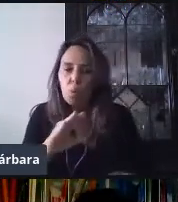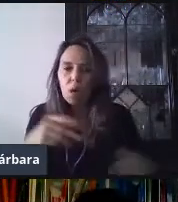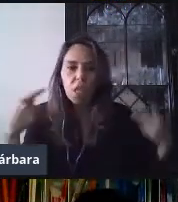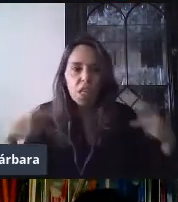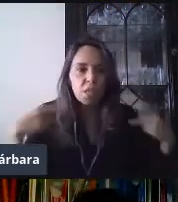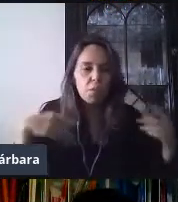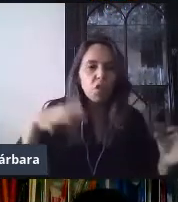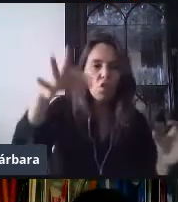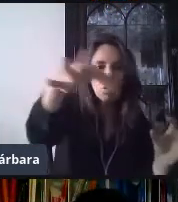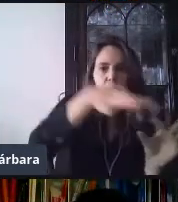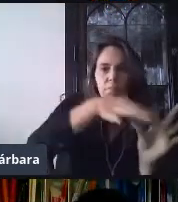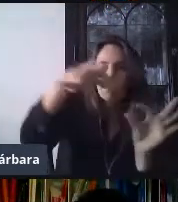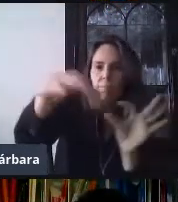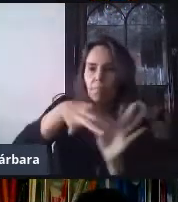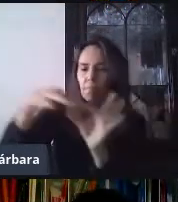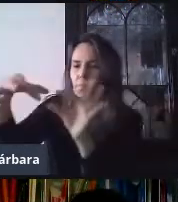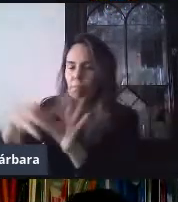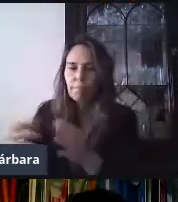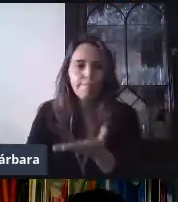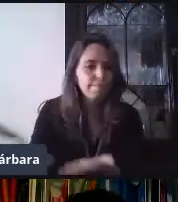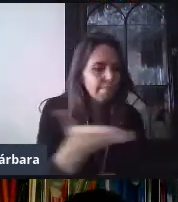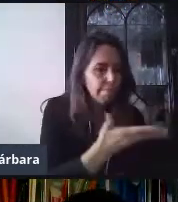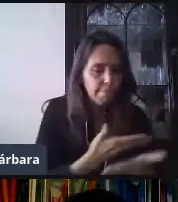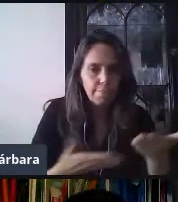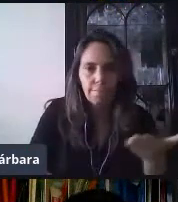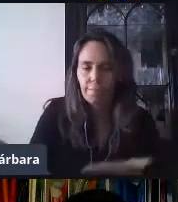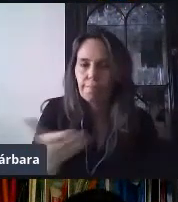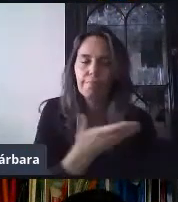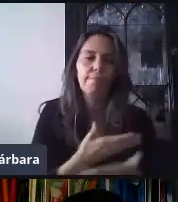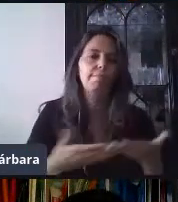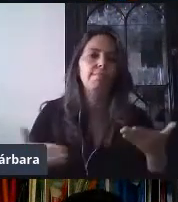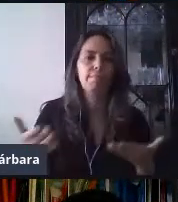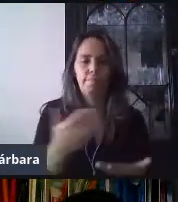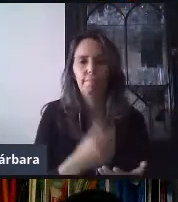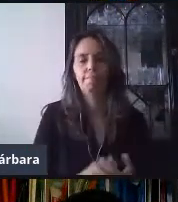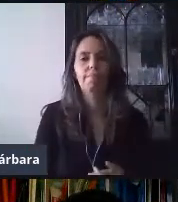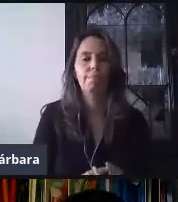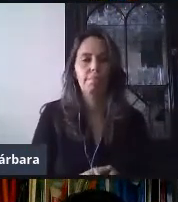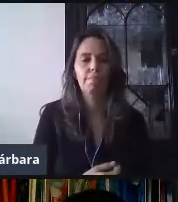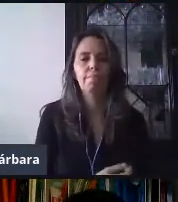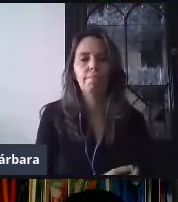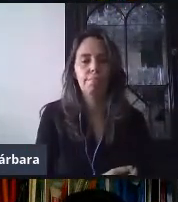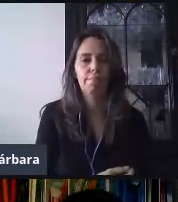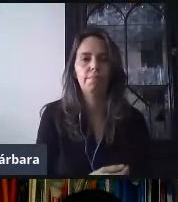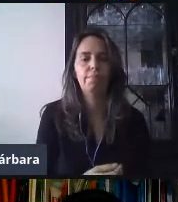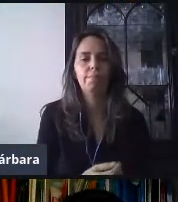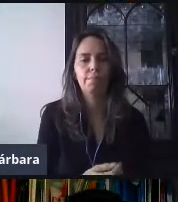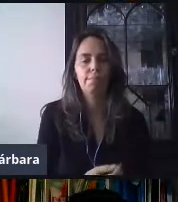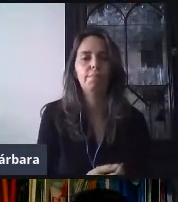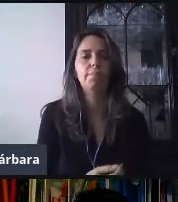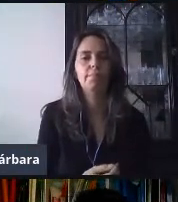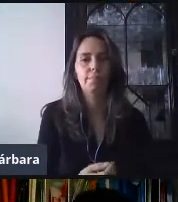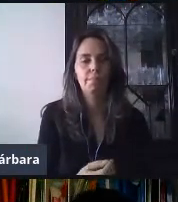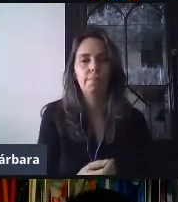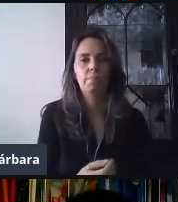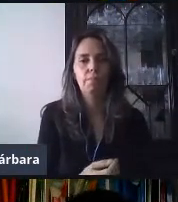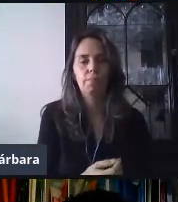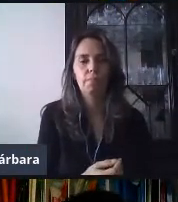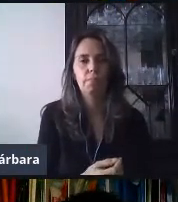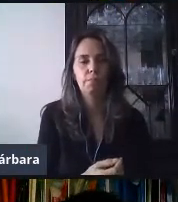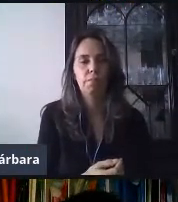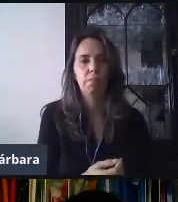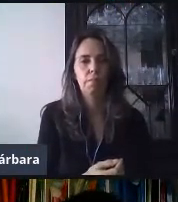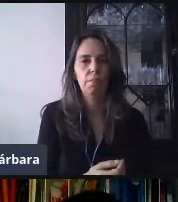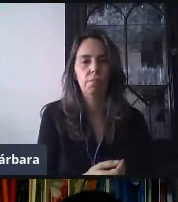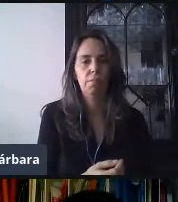funcionar? Pues, si nosotros tenemos, digamos, a nuestros compañeros de grupo o de materia, nos podemos juntar,